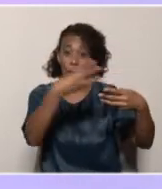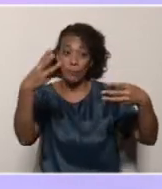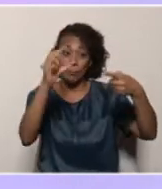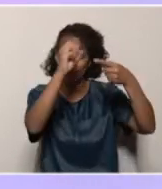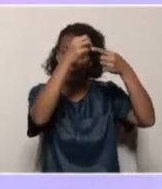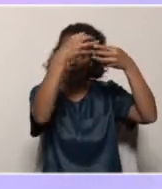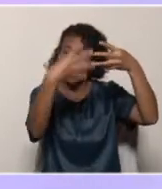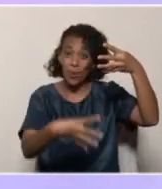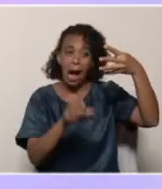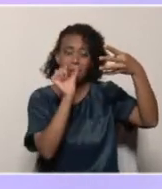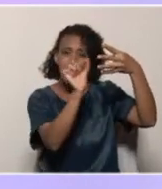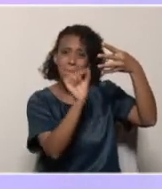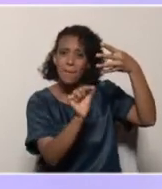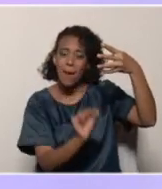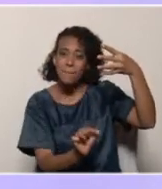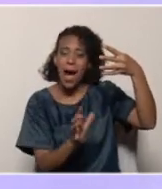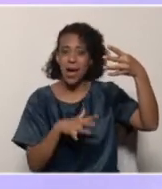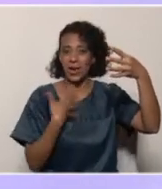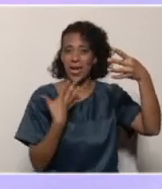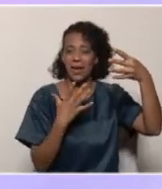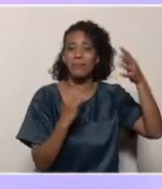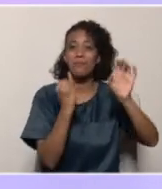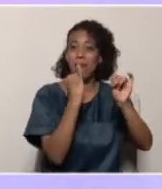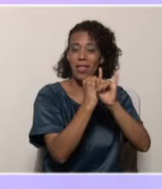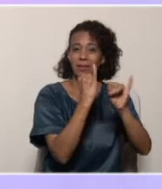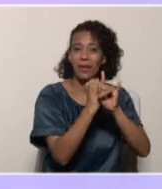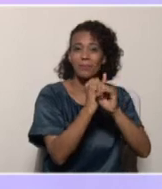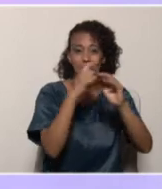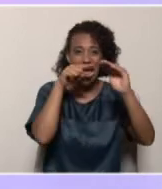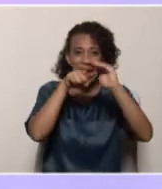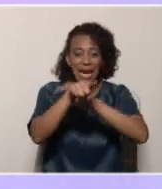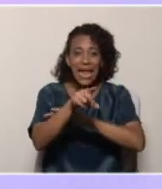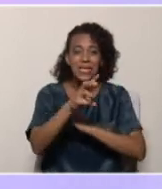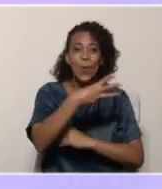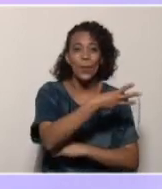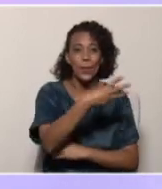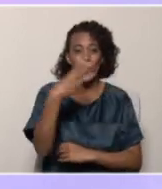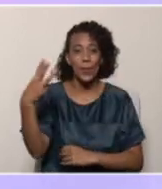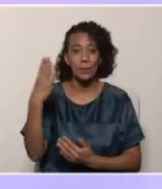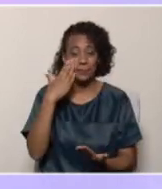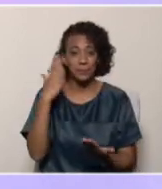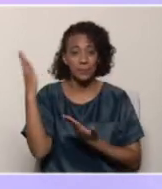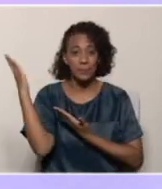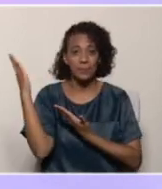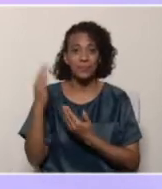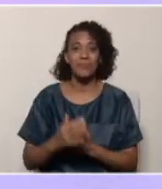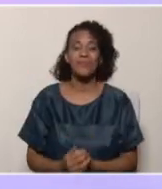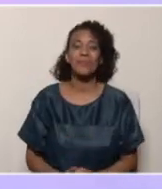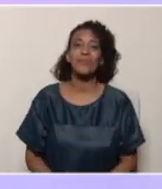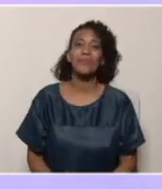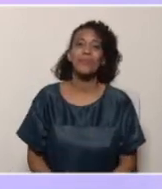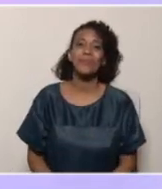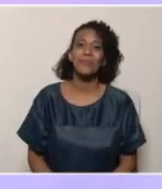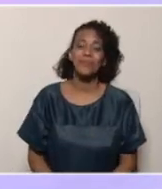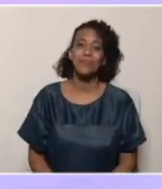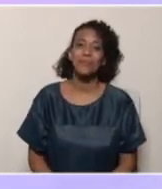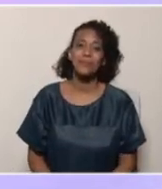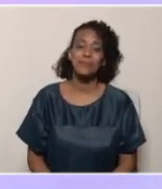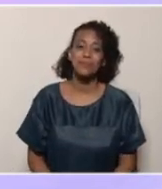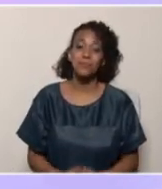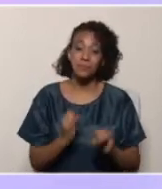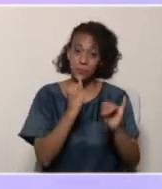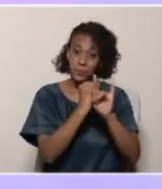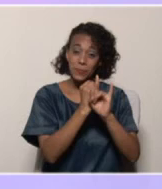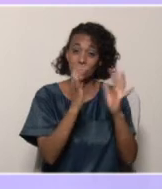fácil tu proceso de aprendizaje. Para hacerlo, ingresa en www.me.gov